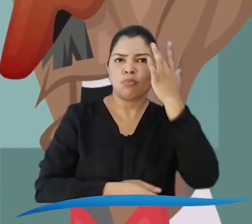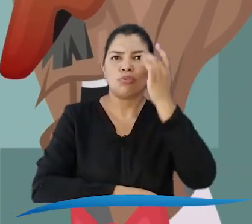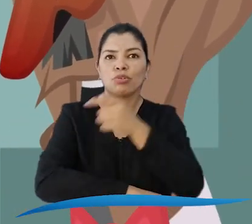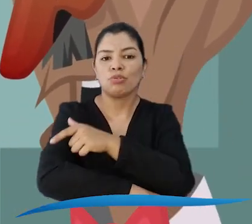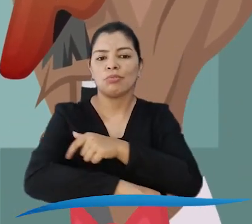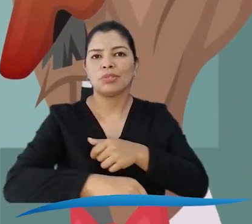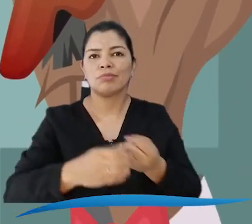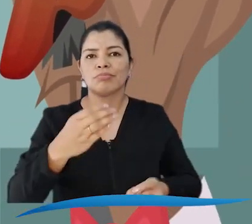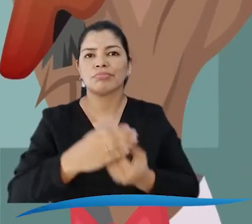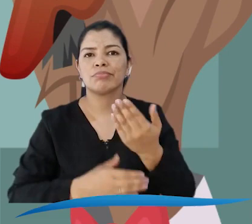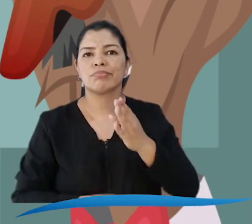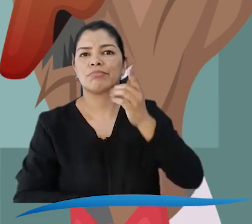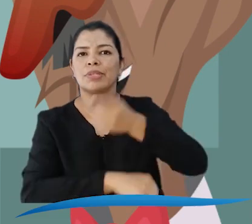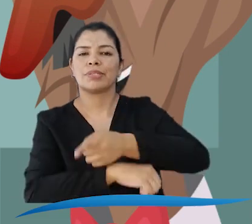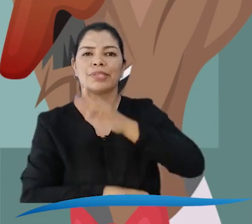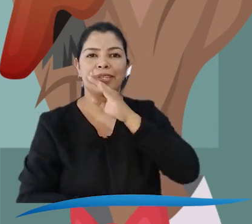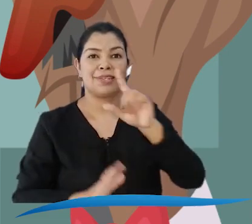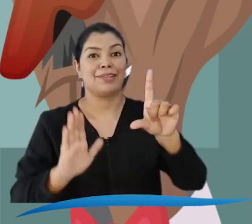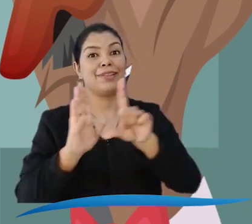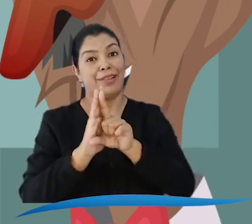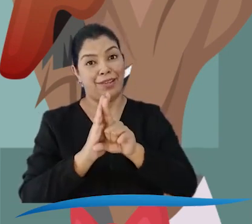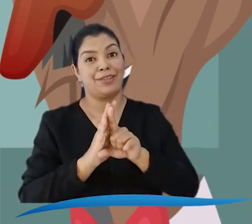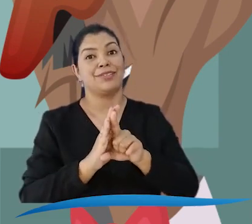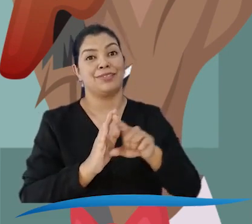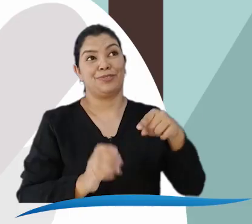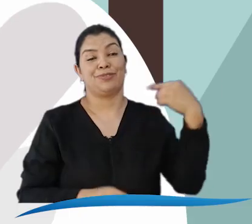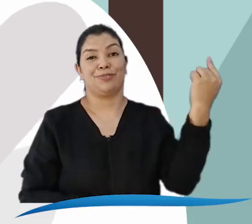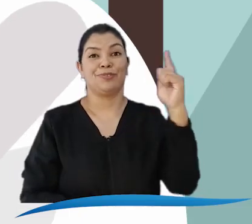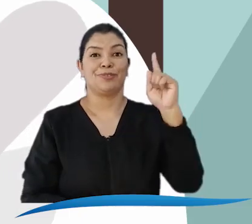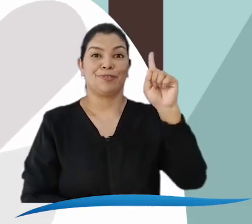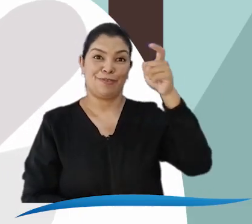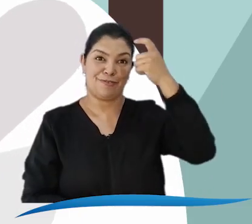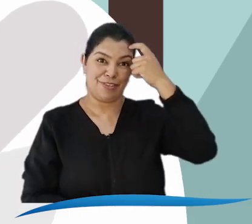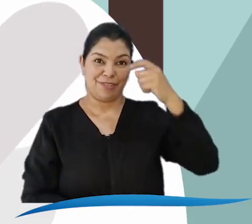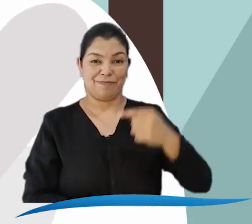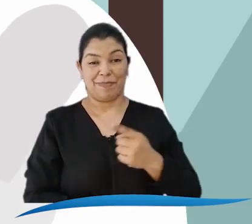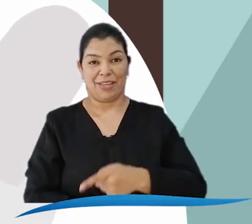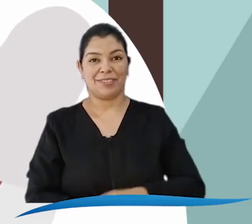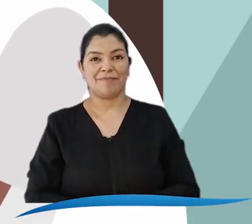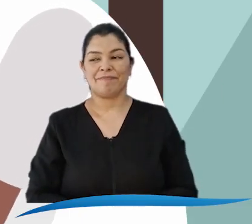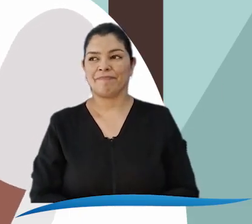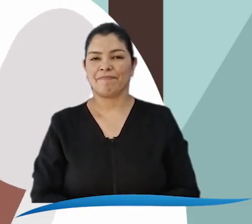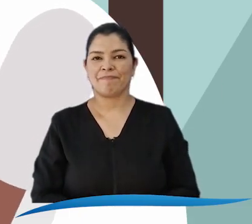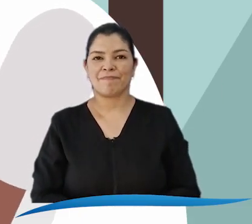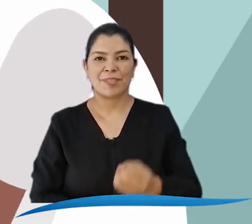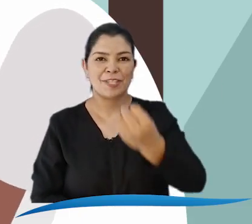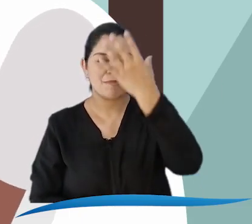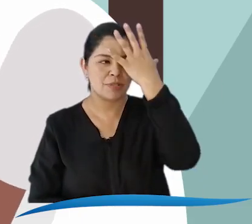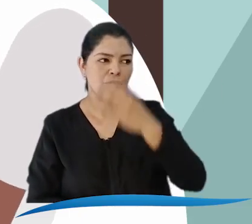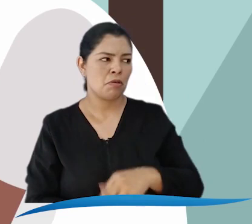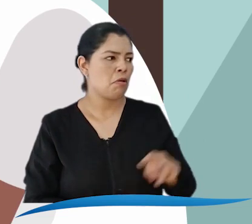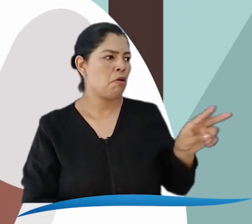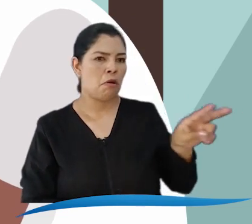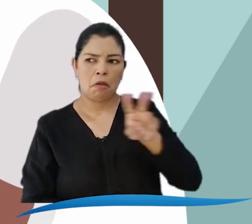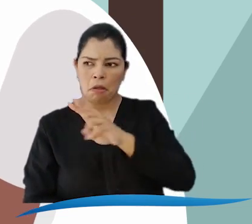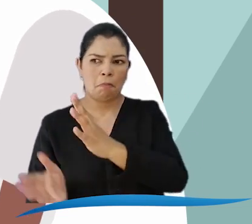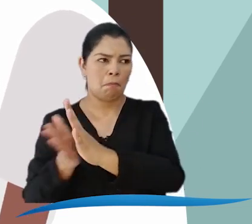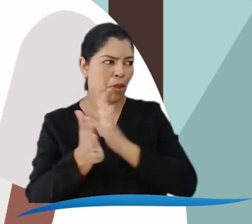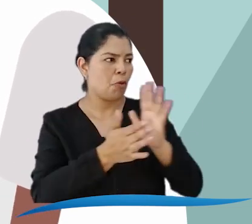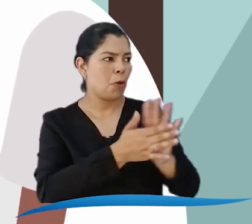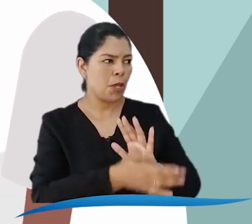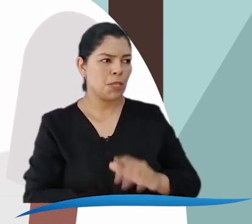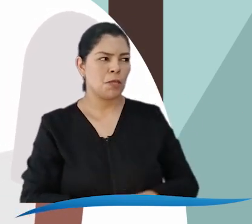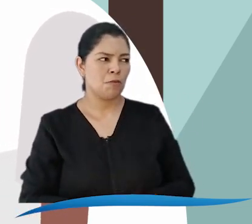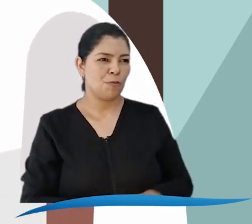instancia de participación creada por una ley de la República. ¡Qué bueno todo eso que me cuentan! Pero me imagino que no todo estaría